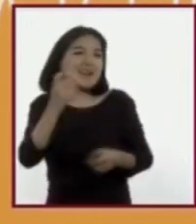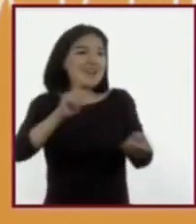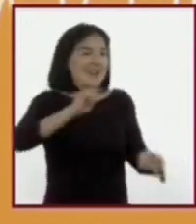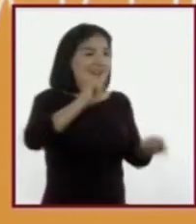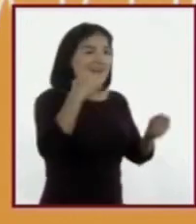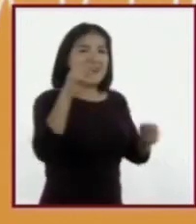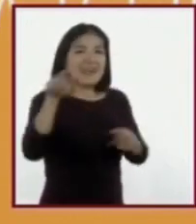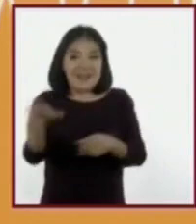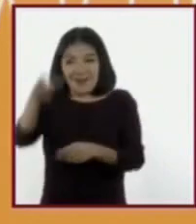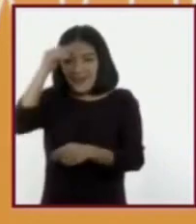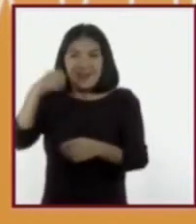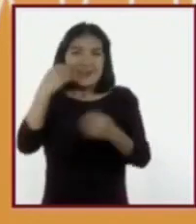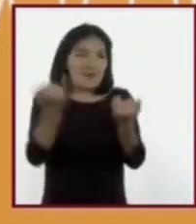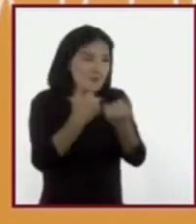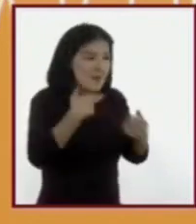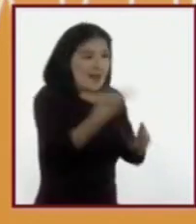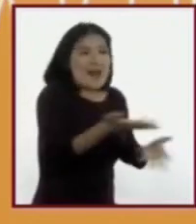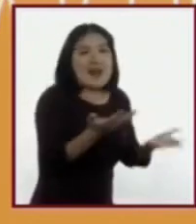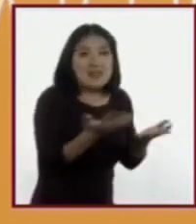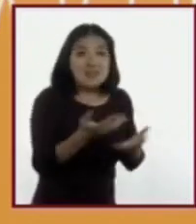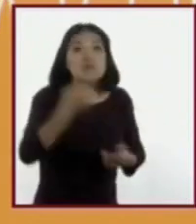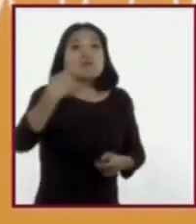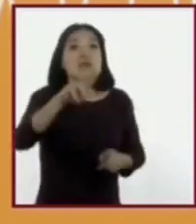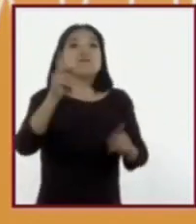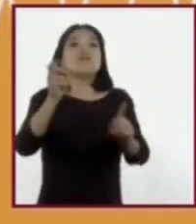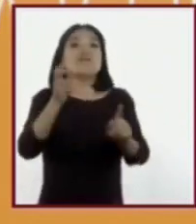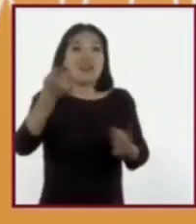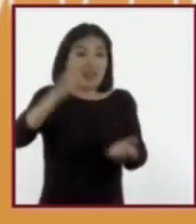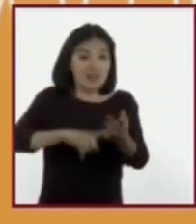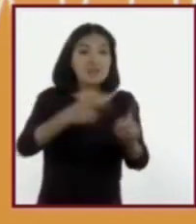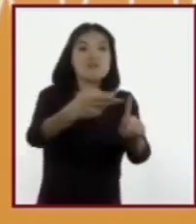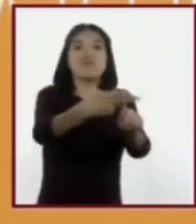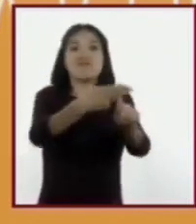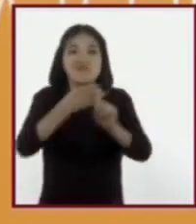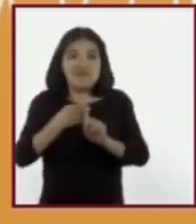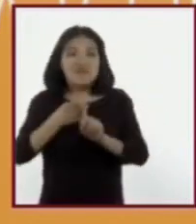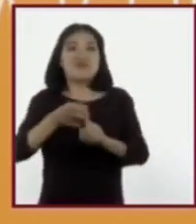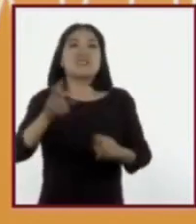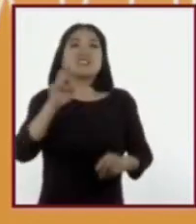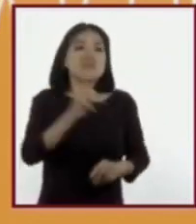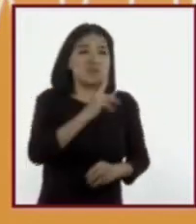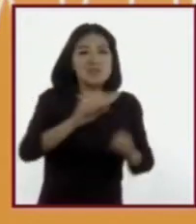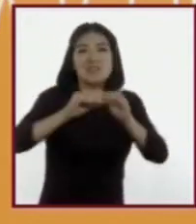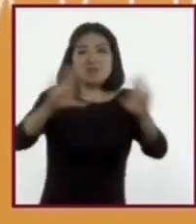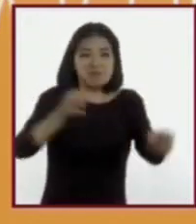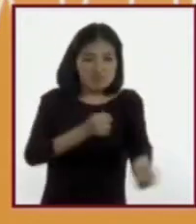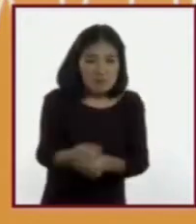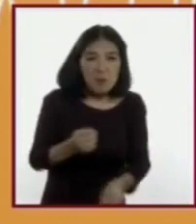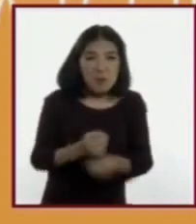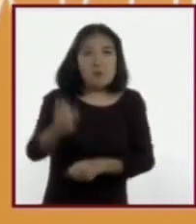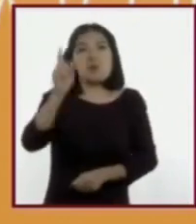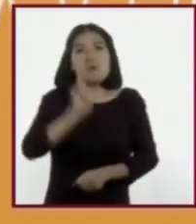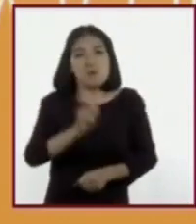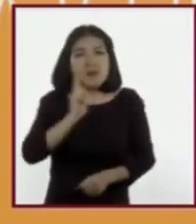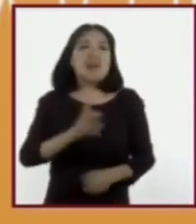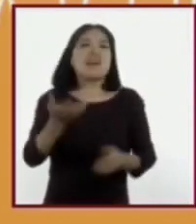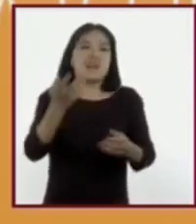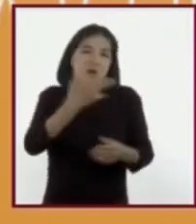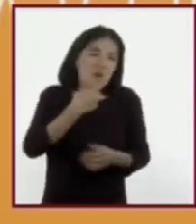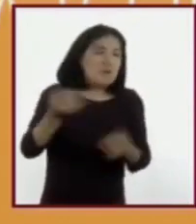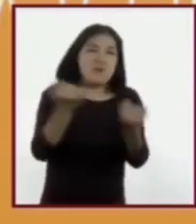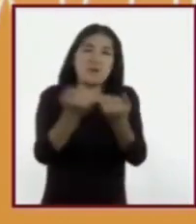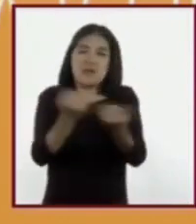las noticias de secuestro y abuso son cotidianas. Así que lo necesario para construir una sexualidad